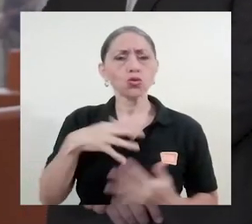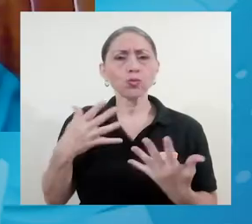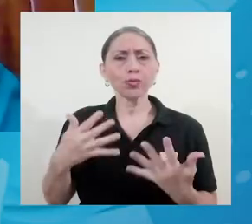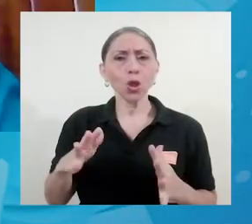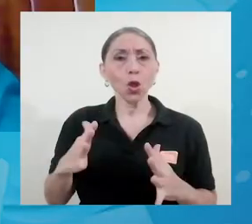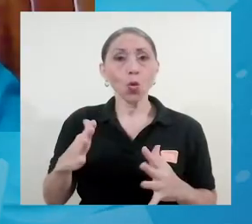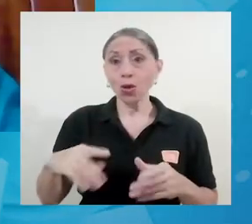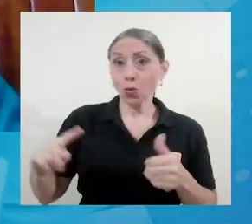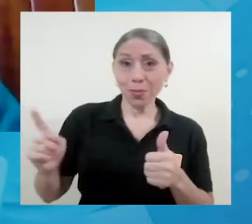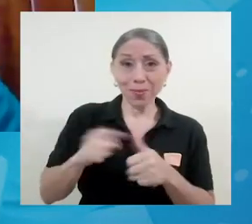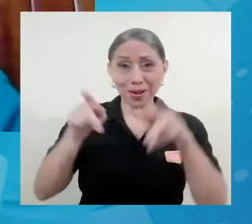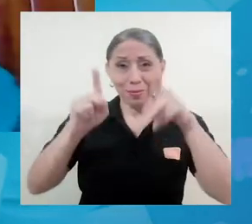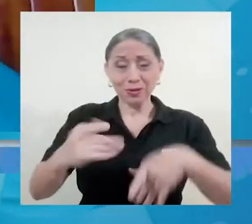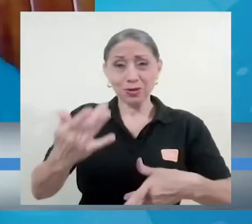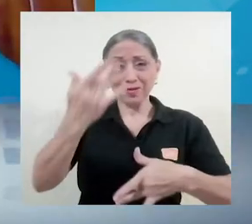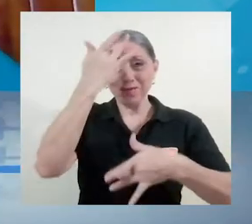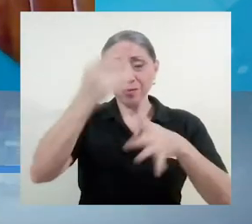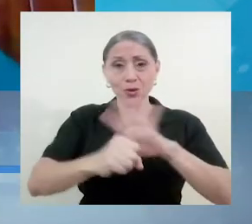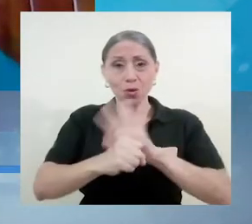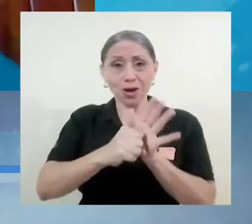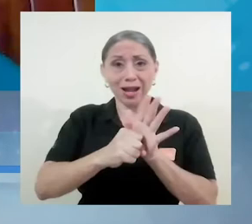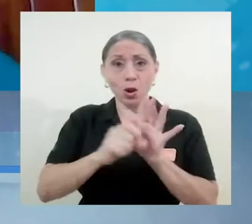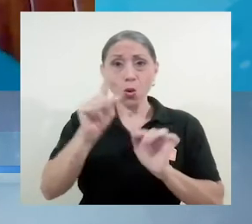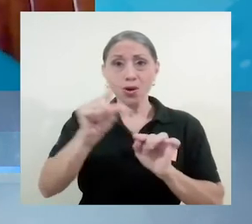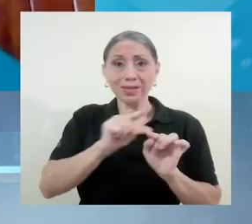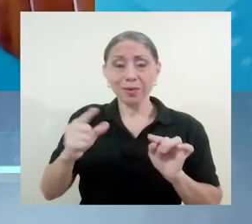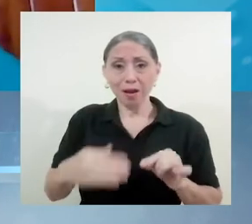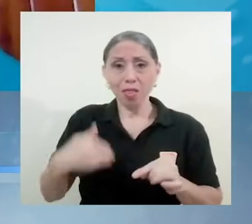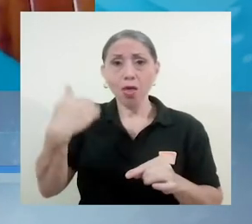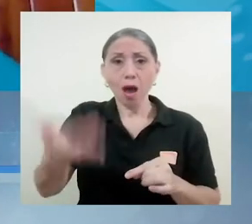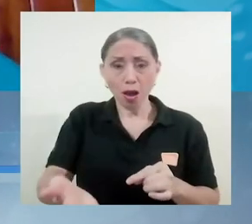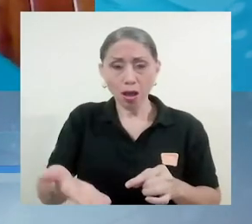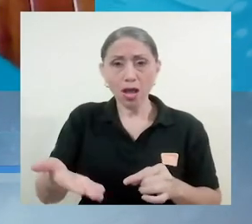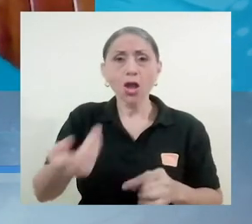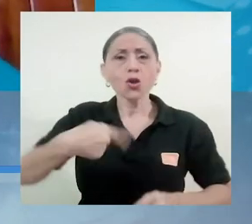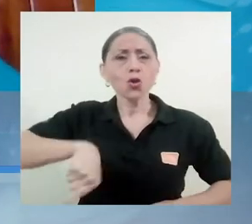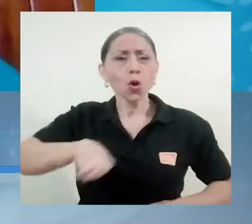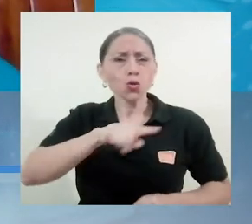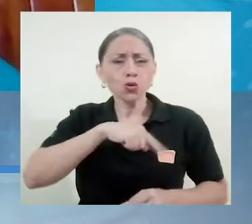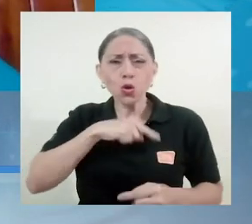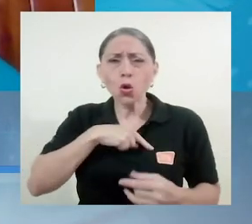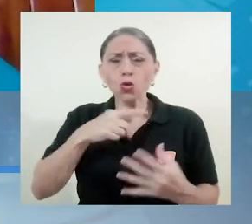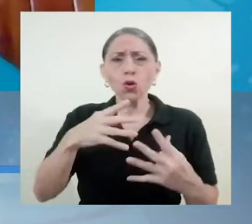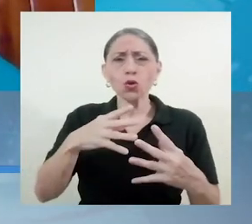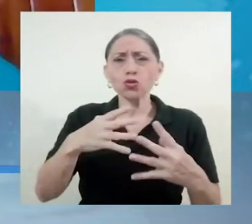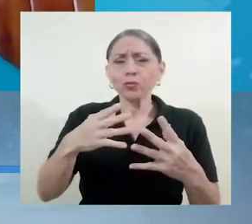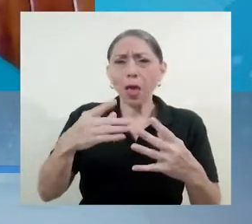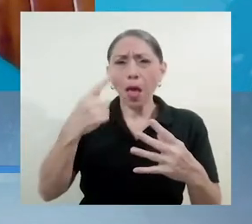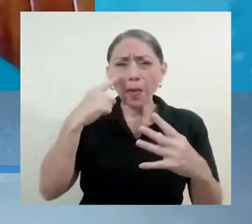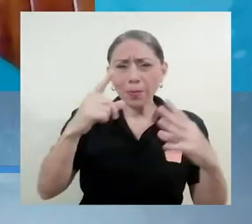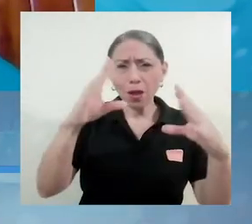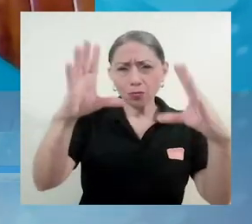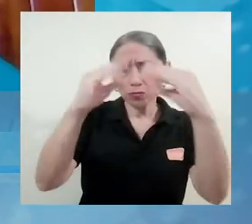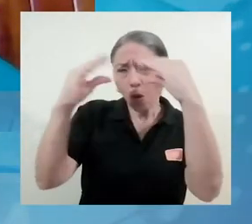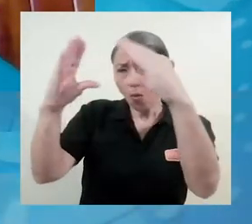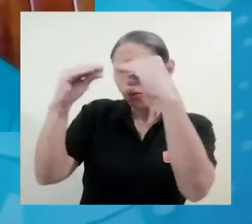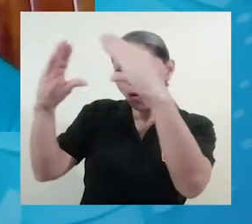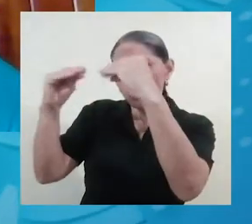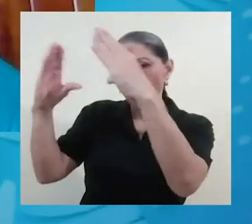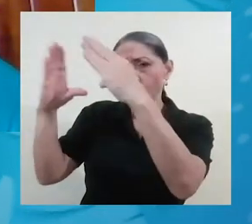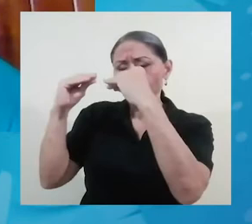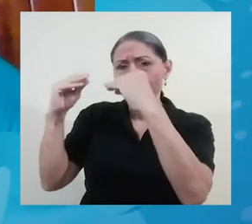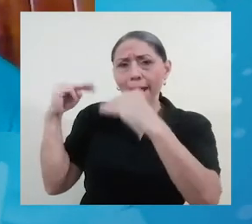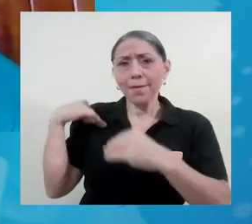siguiente del primer caso, nos dimos a la tarea de empezar a sistematizar todos los reportes epidemiológicos del